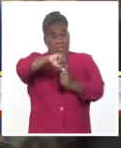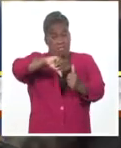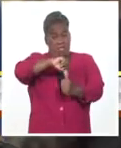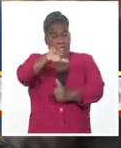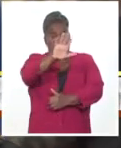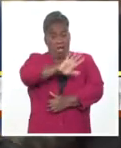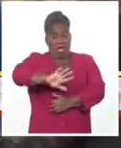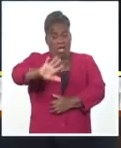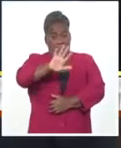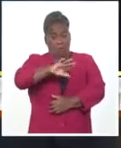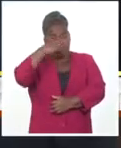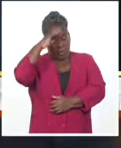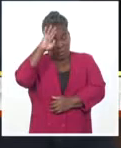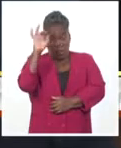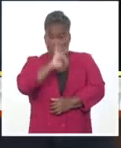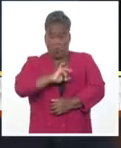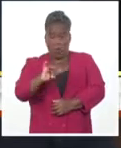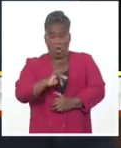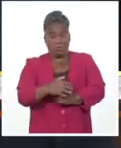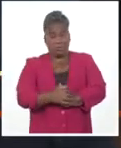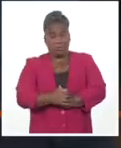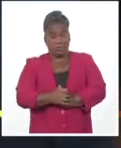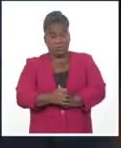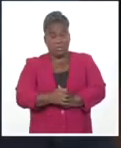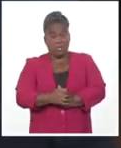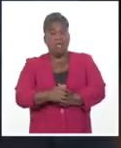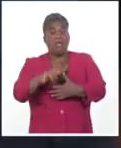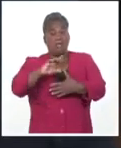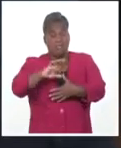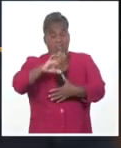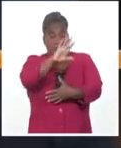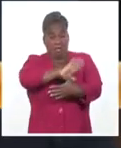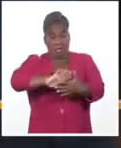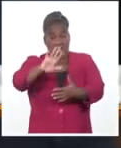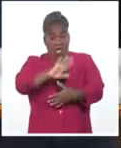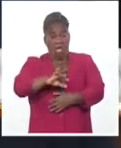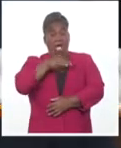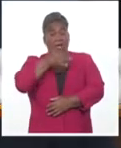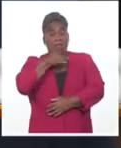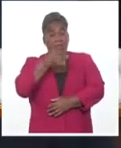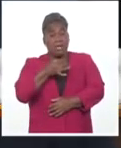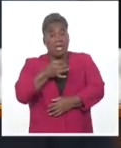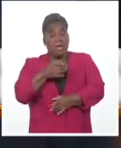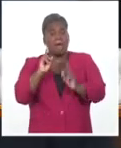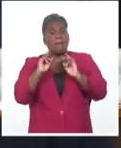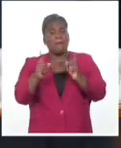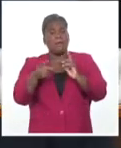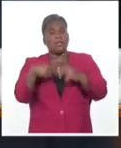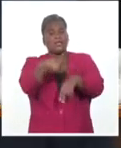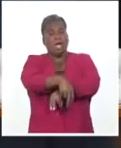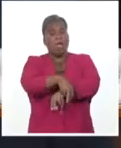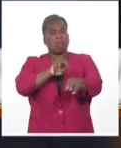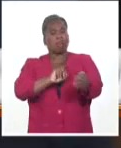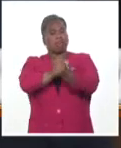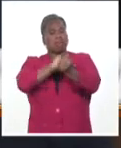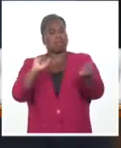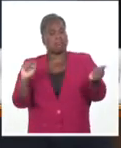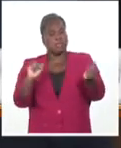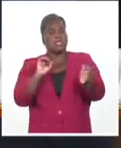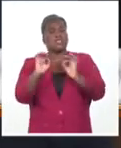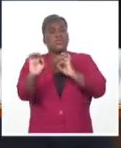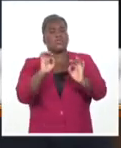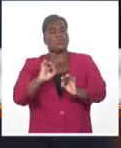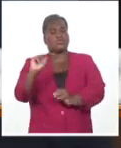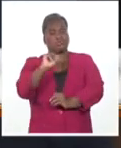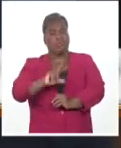supuesto de Cuba. De la región se valoró de modo significativo el impacto de las políticas neoliberales en el mundo de trabajo y de la seguridad social,